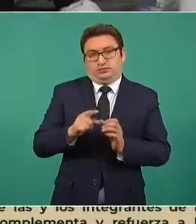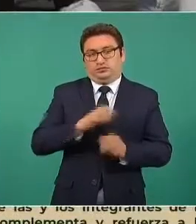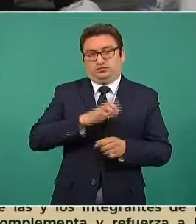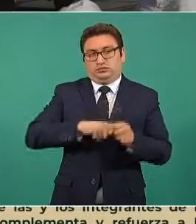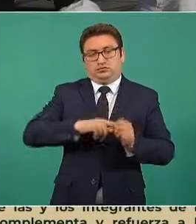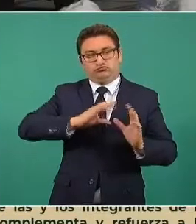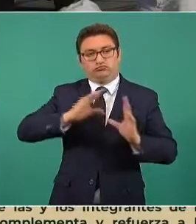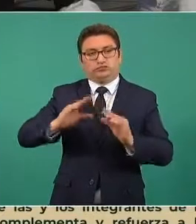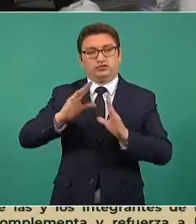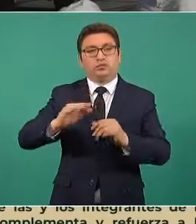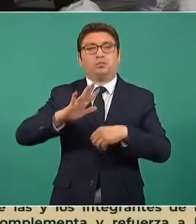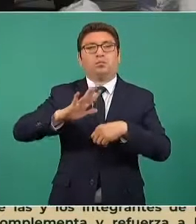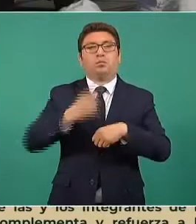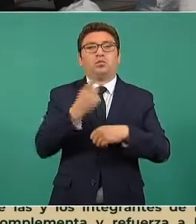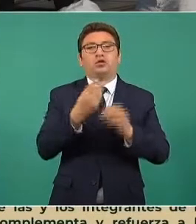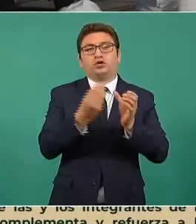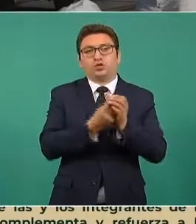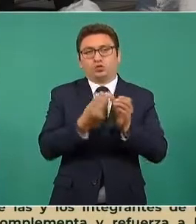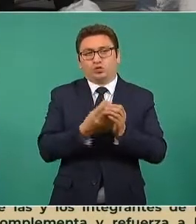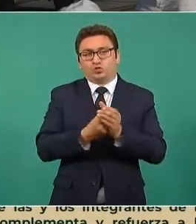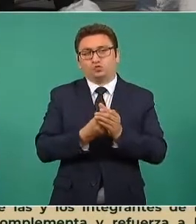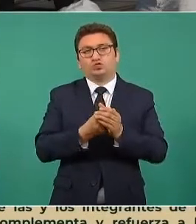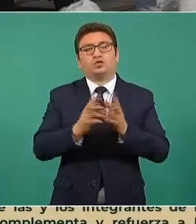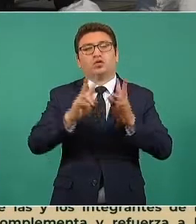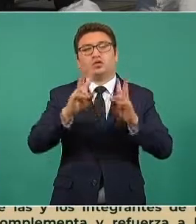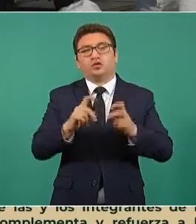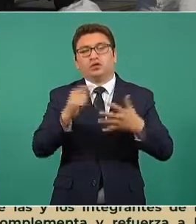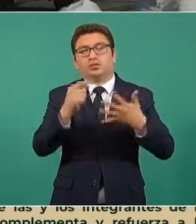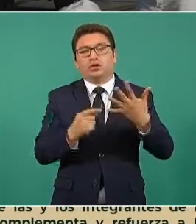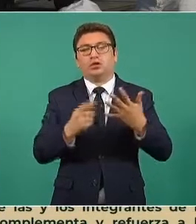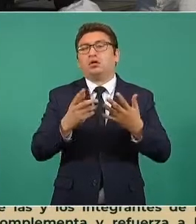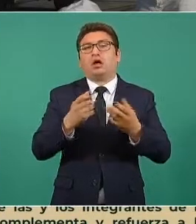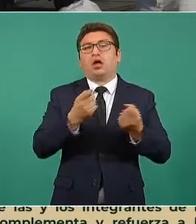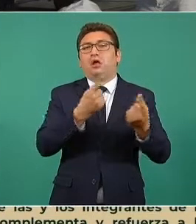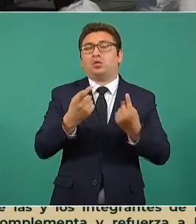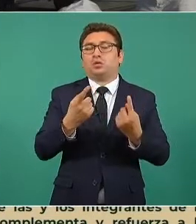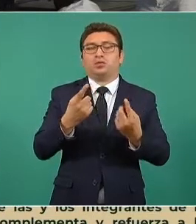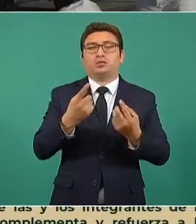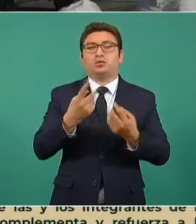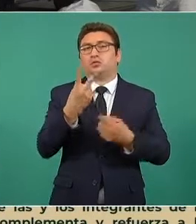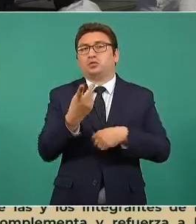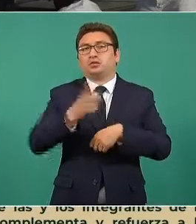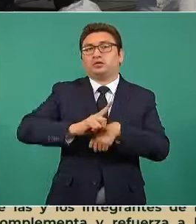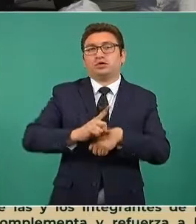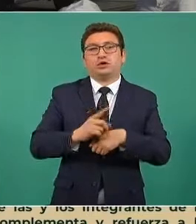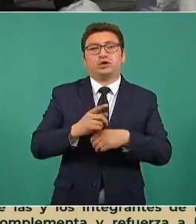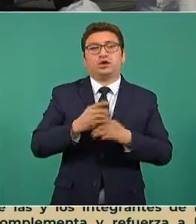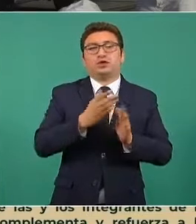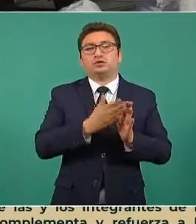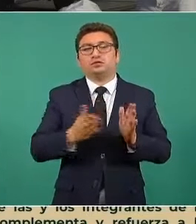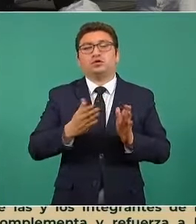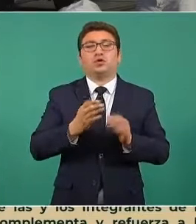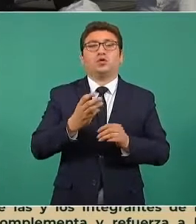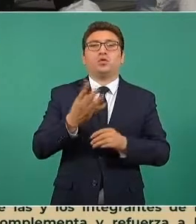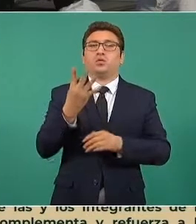porque en realidad son cursos que van a veces de dos días hasta cuatro meses.